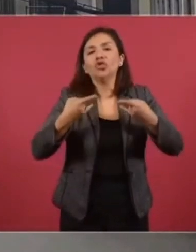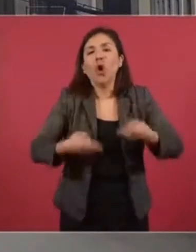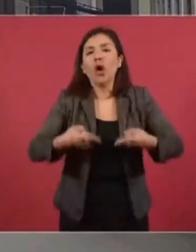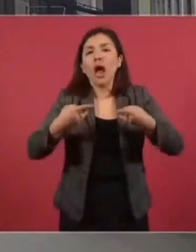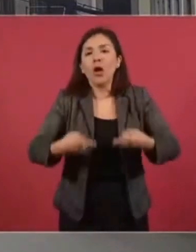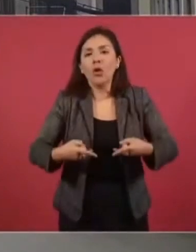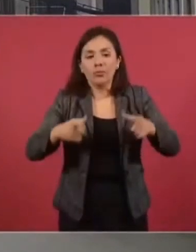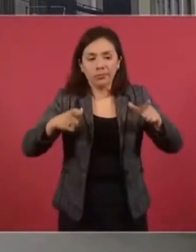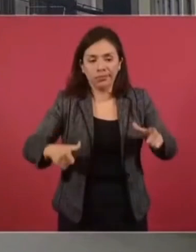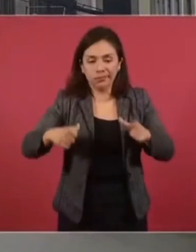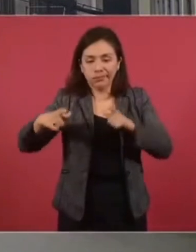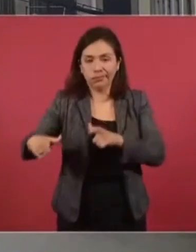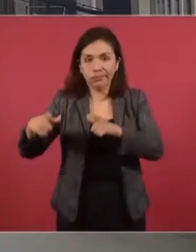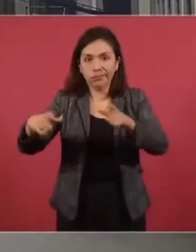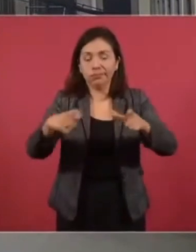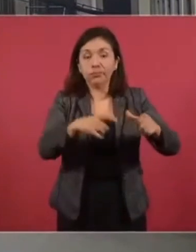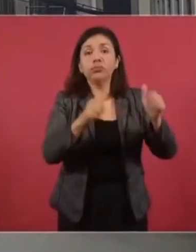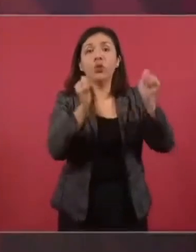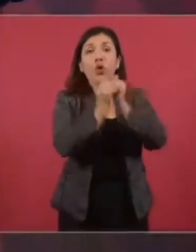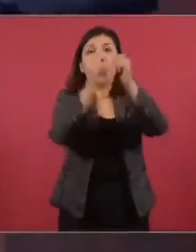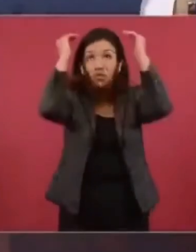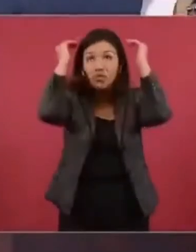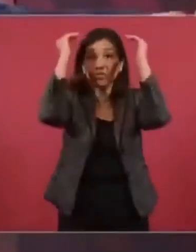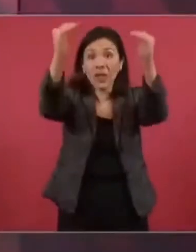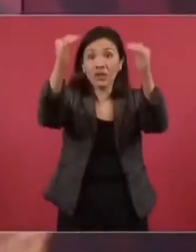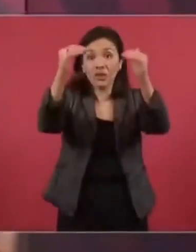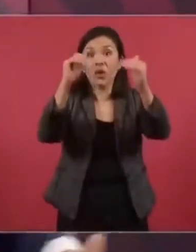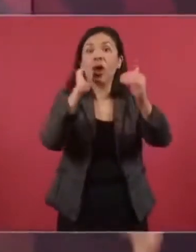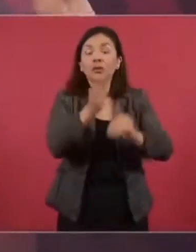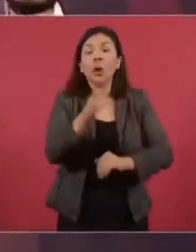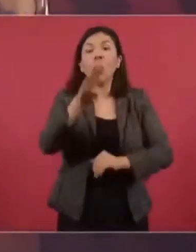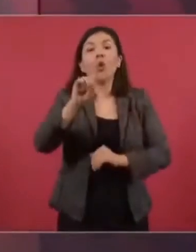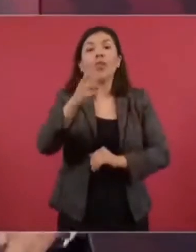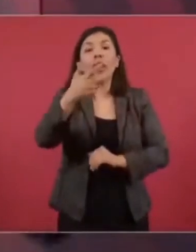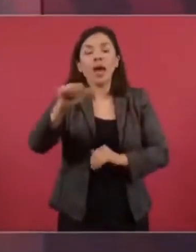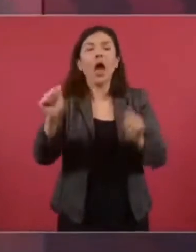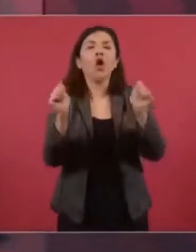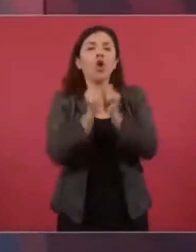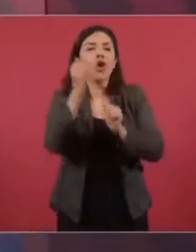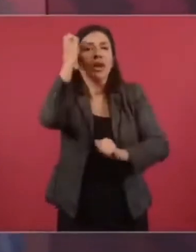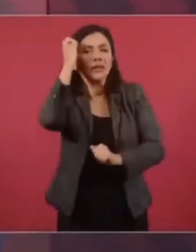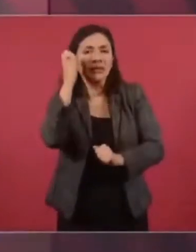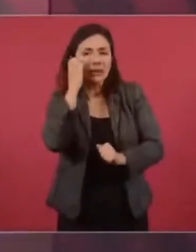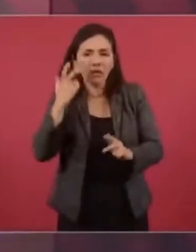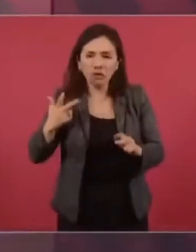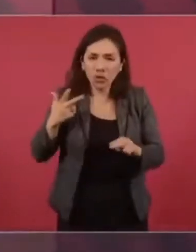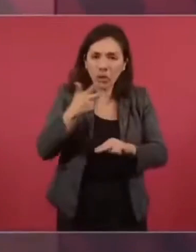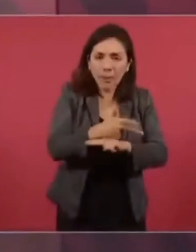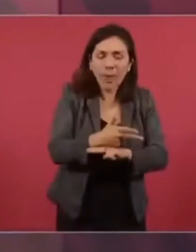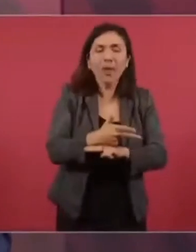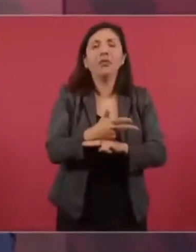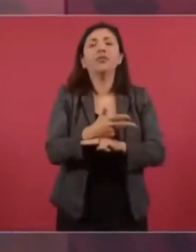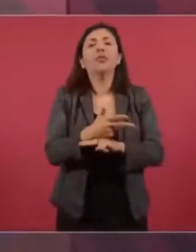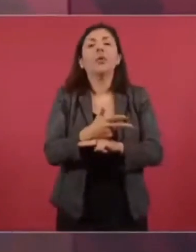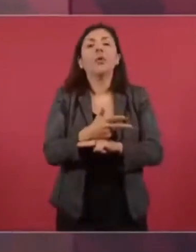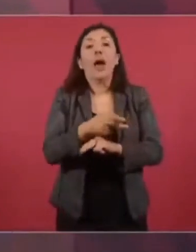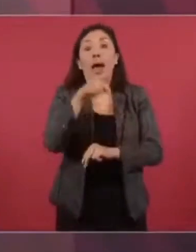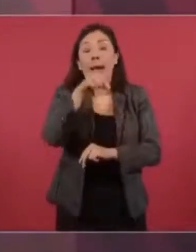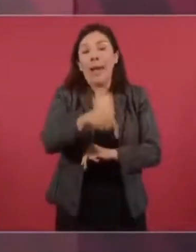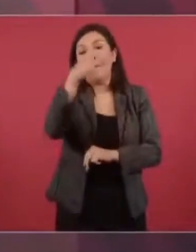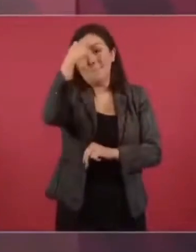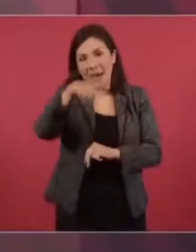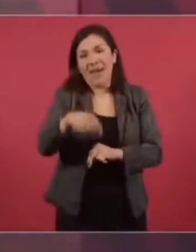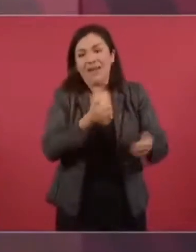Techados. De bodegas. Con estacionamientos para